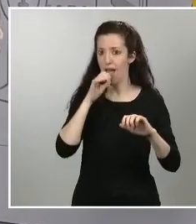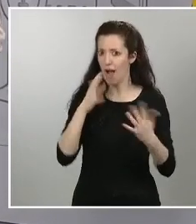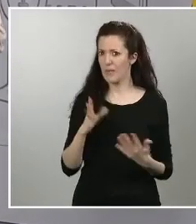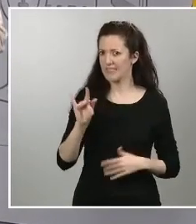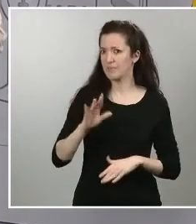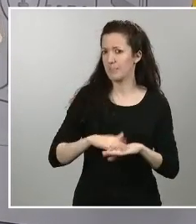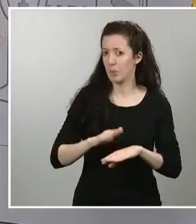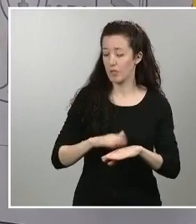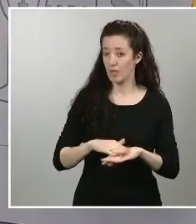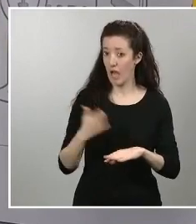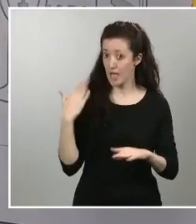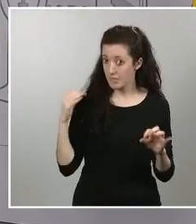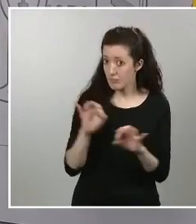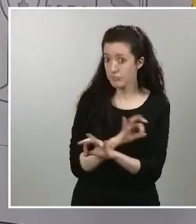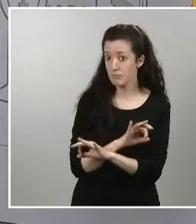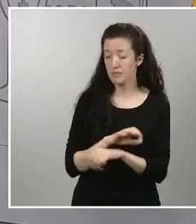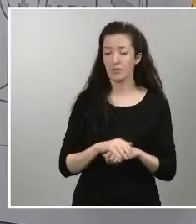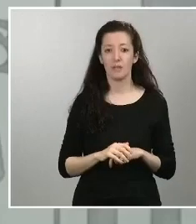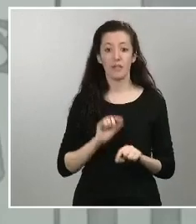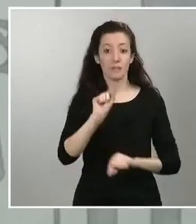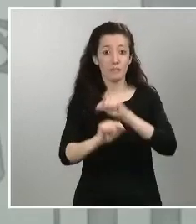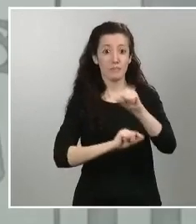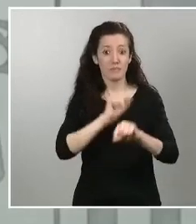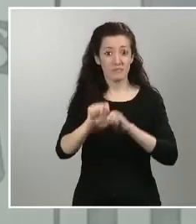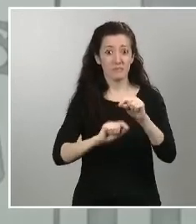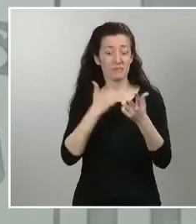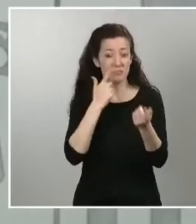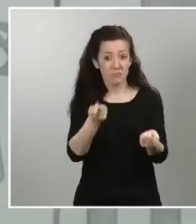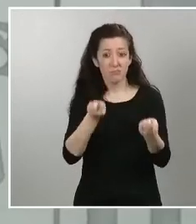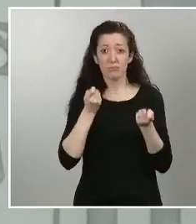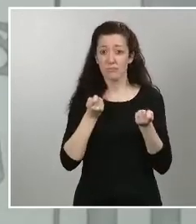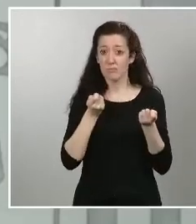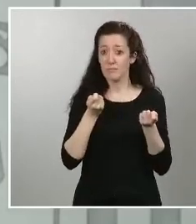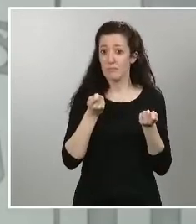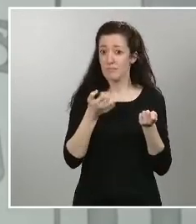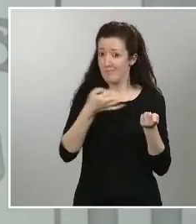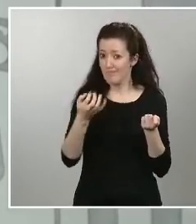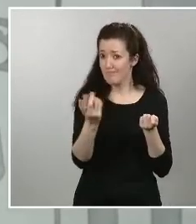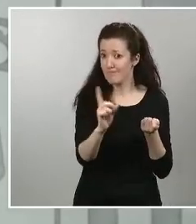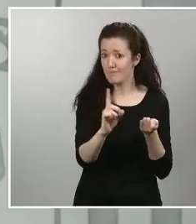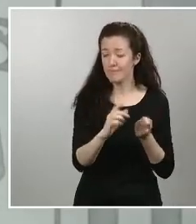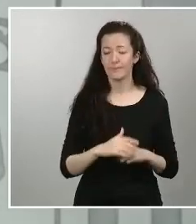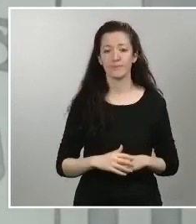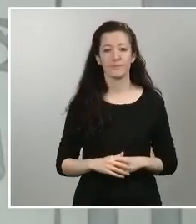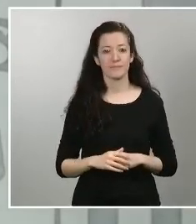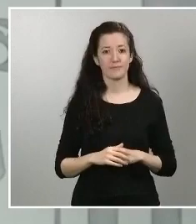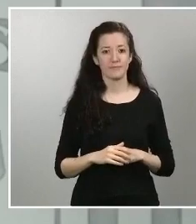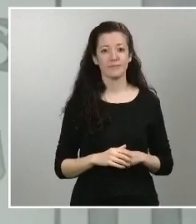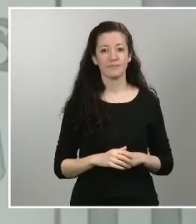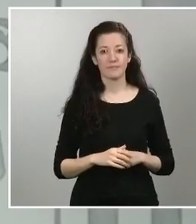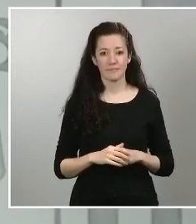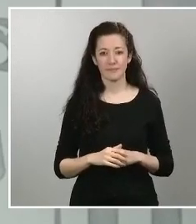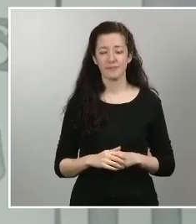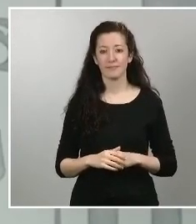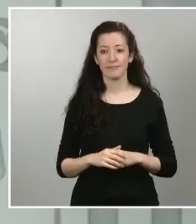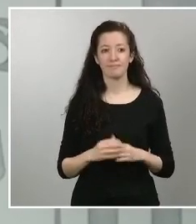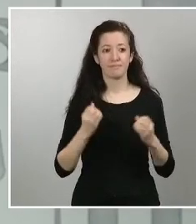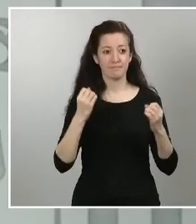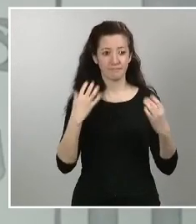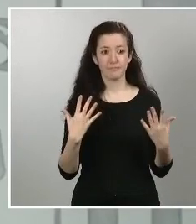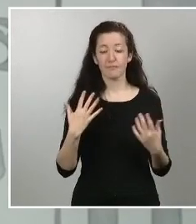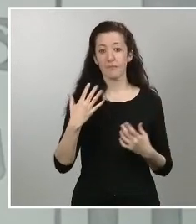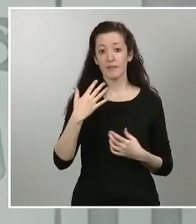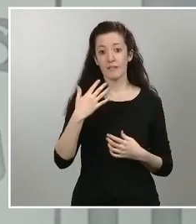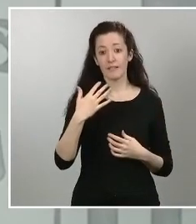está evolucionando como esperaban si si les parece y creo que en mi introducción he intentado aproximar que el gobierno de España